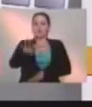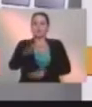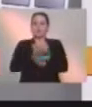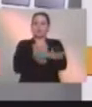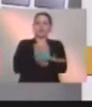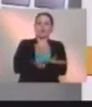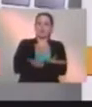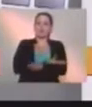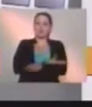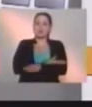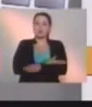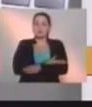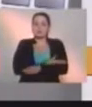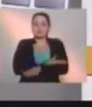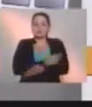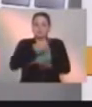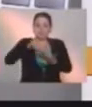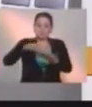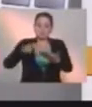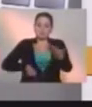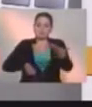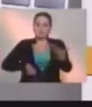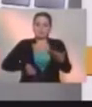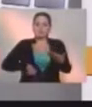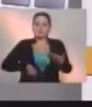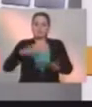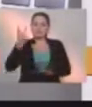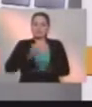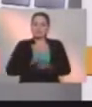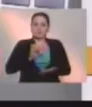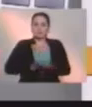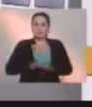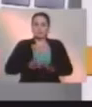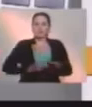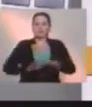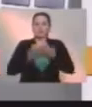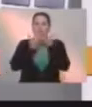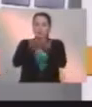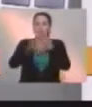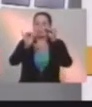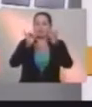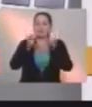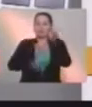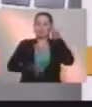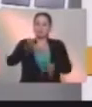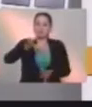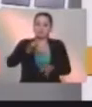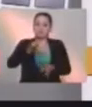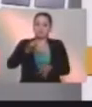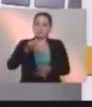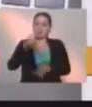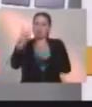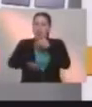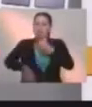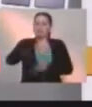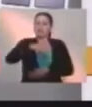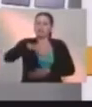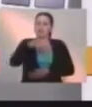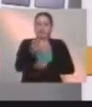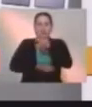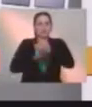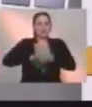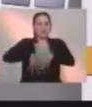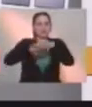participación, cuando menos por escrito duplicado en horas hábiles a la primera autoridad civil de la jurisdicción, con indicación del lugar o itinerario